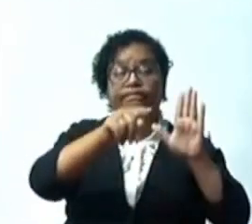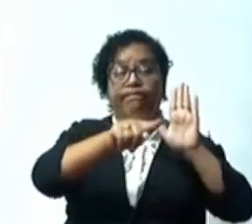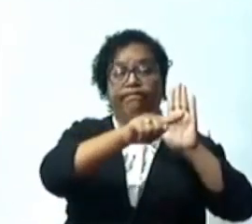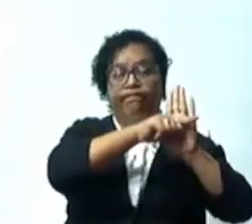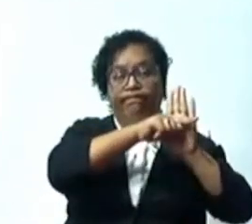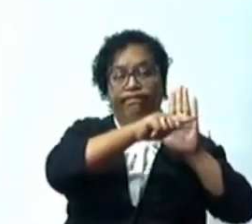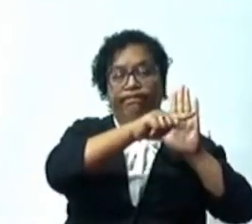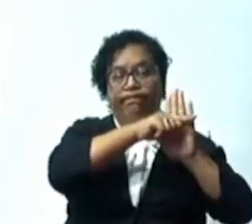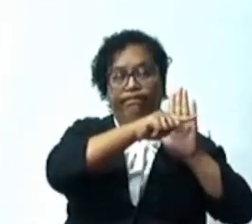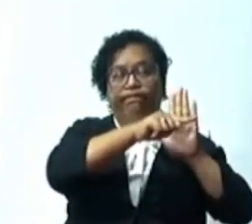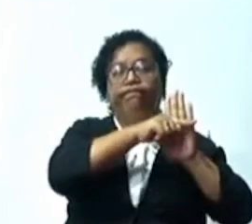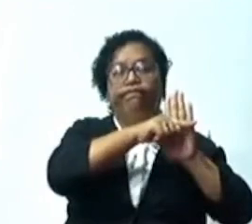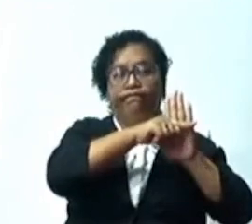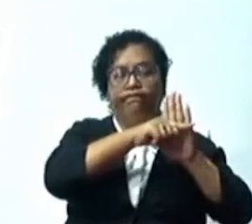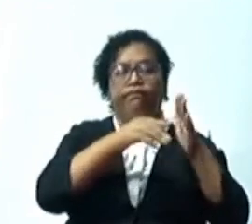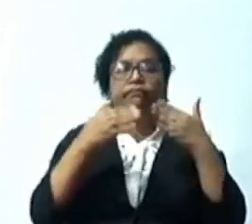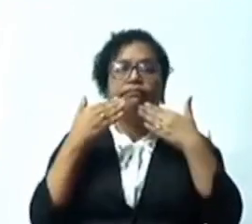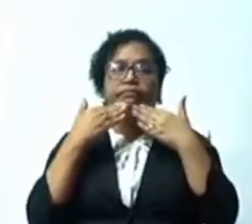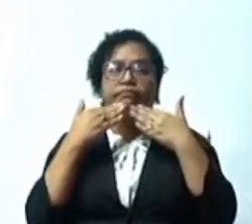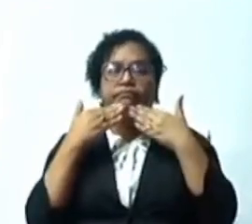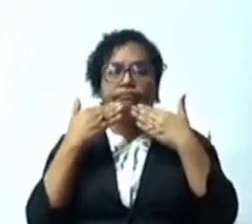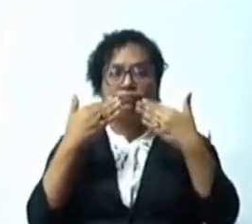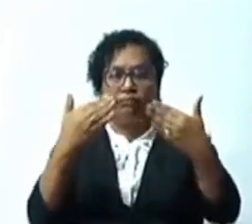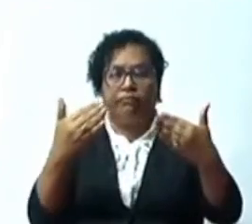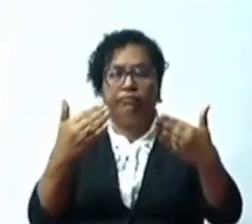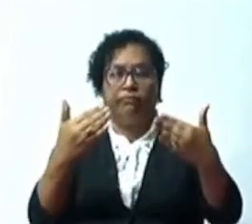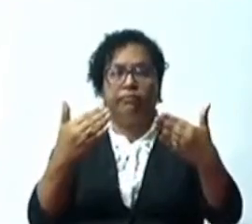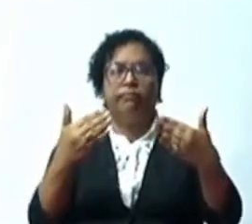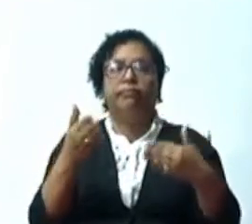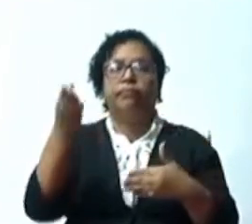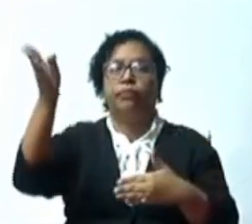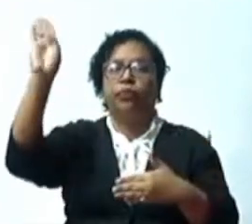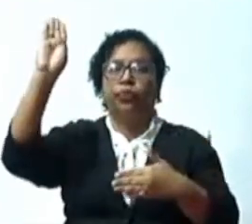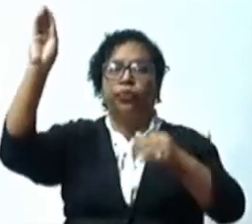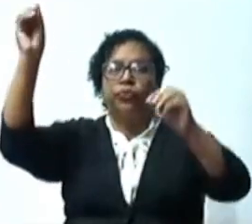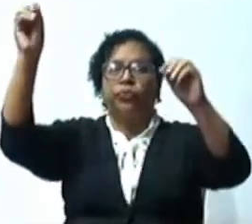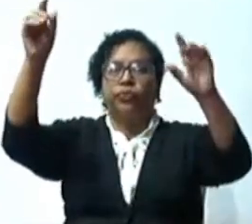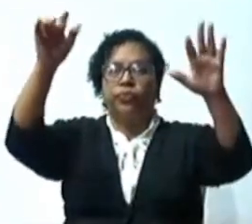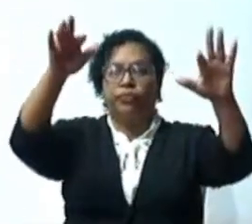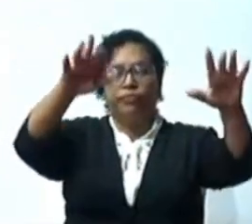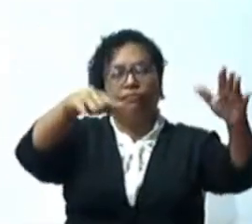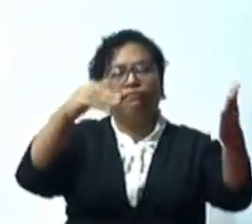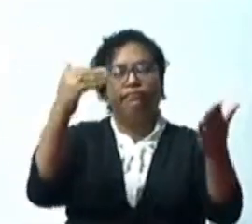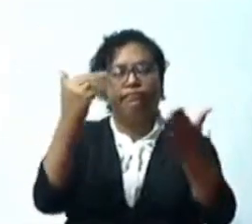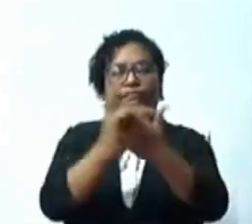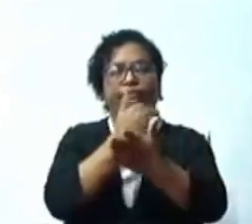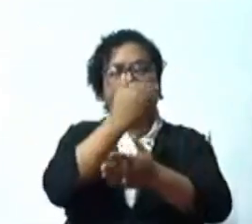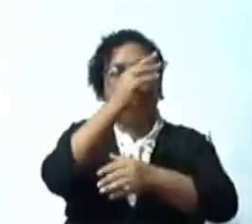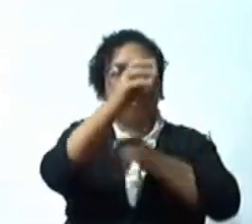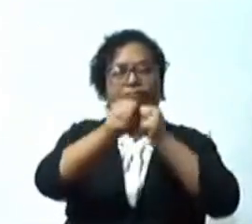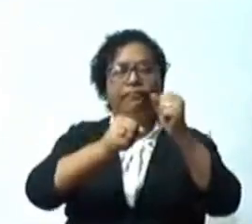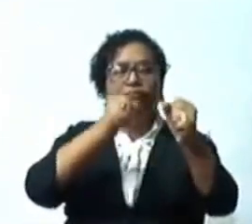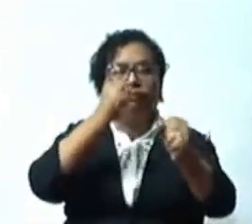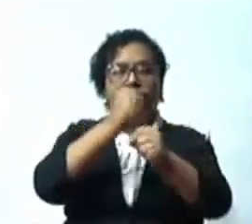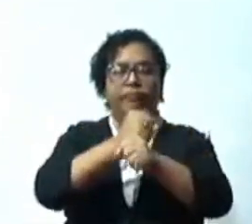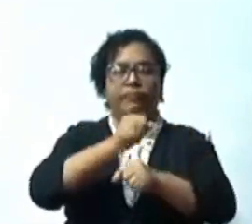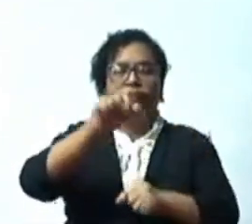a este proyecto. Muchísimas gracias, que Dios le bendiga y feliz año 2023 para todos. Gracias.